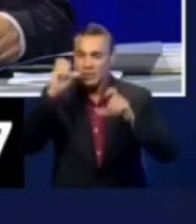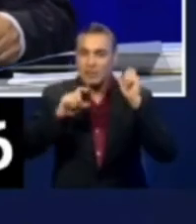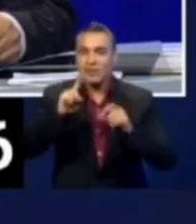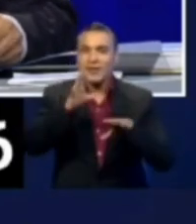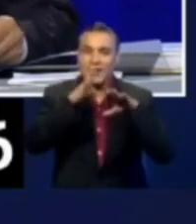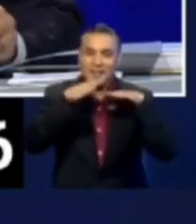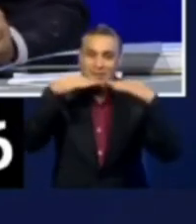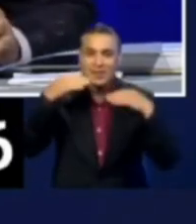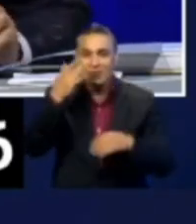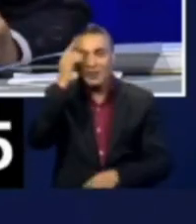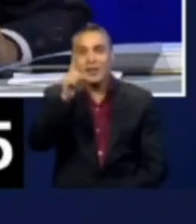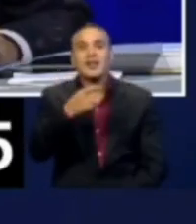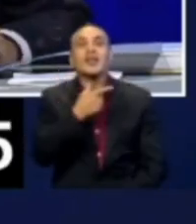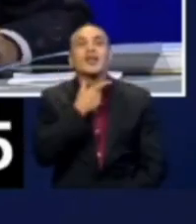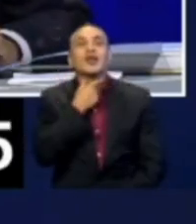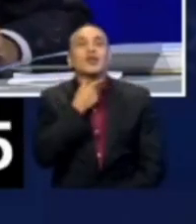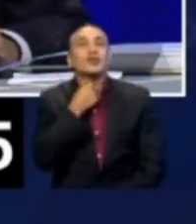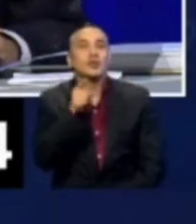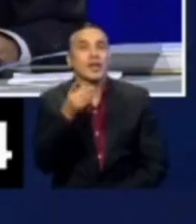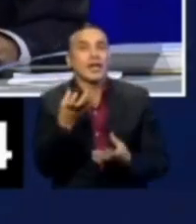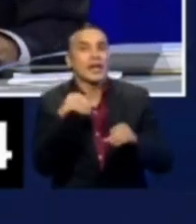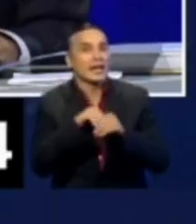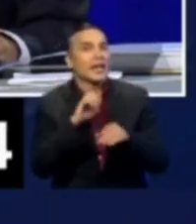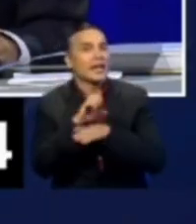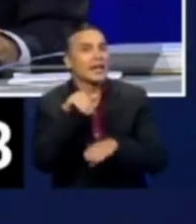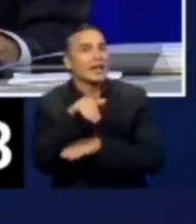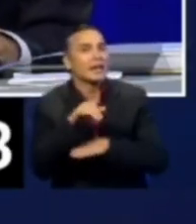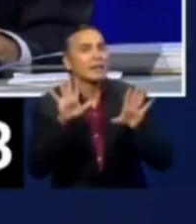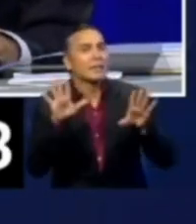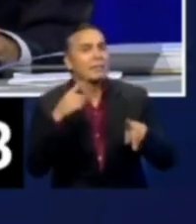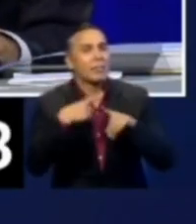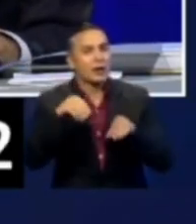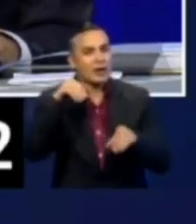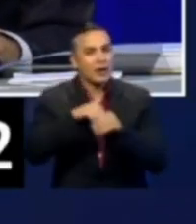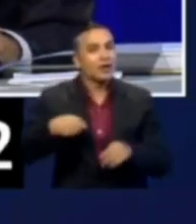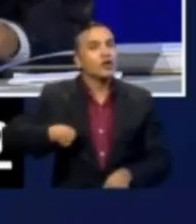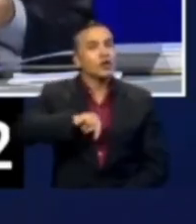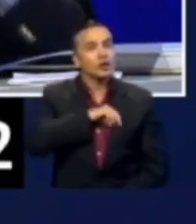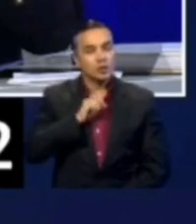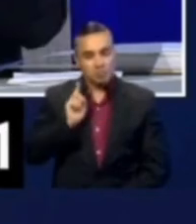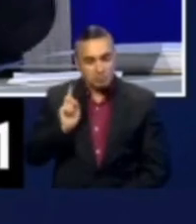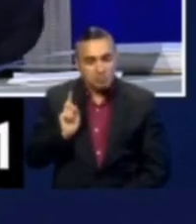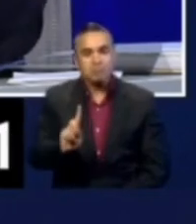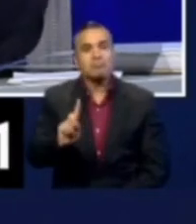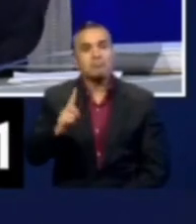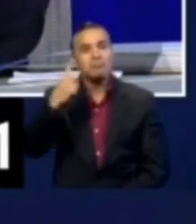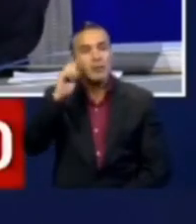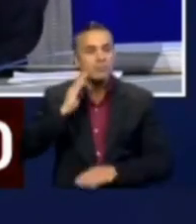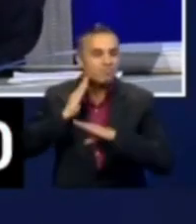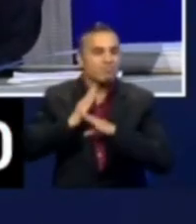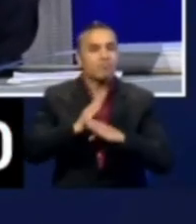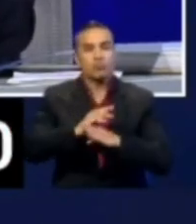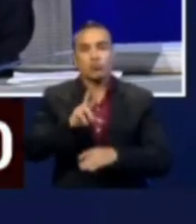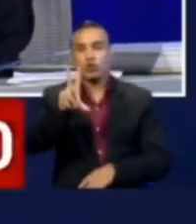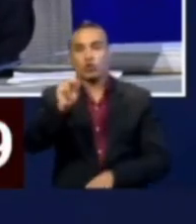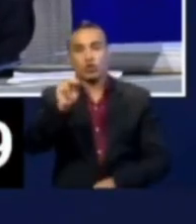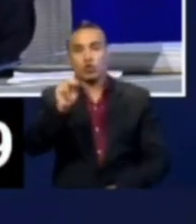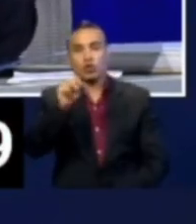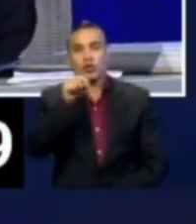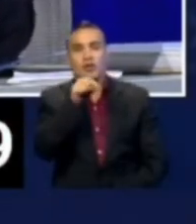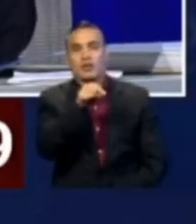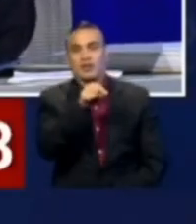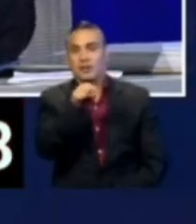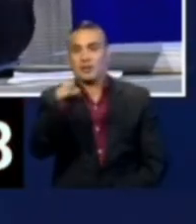sonríes, porque te gustaría que eso pase en el Ecuador. Pero aquí estamos nosotros para impedirte a ti